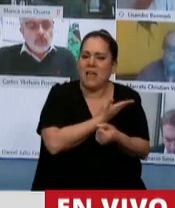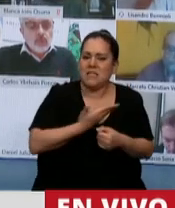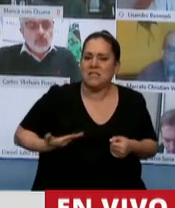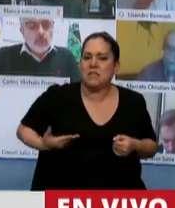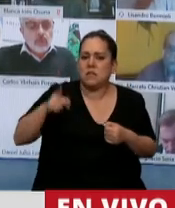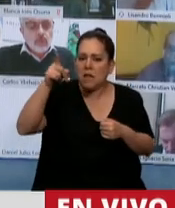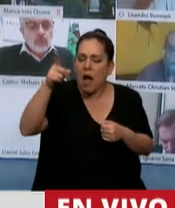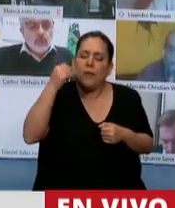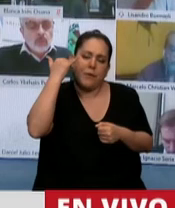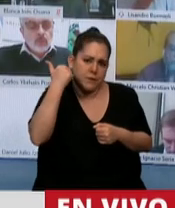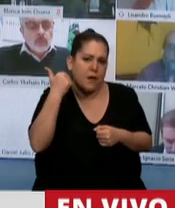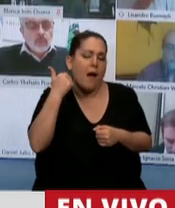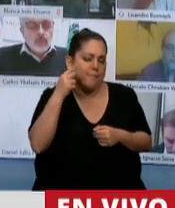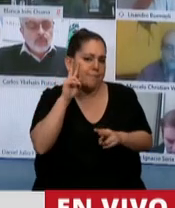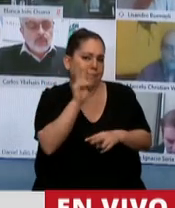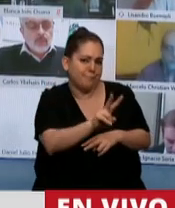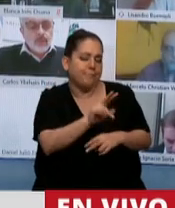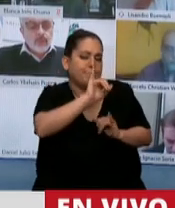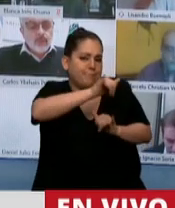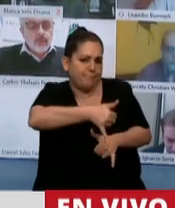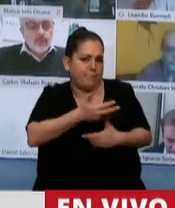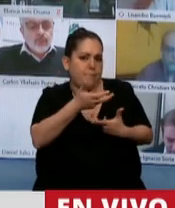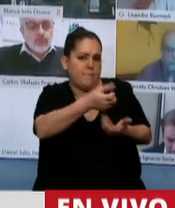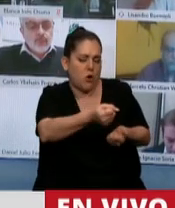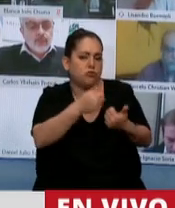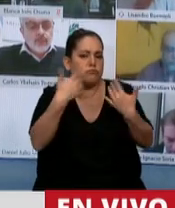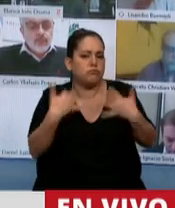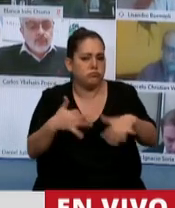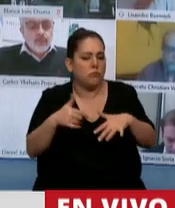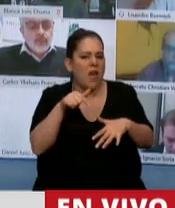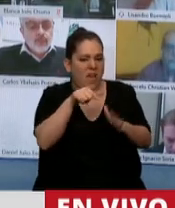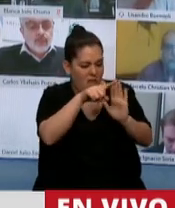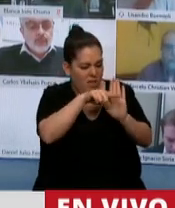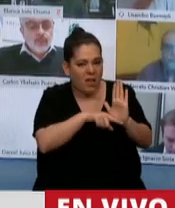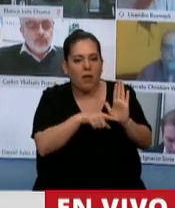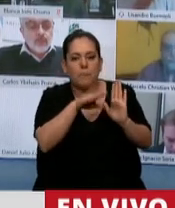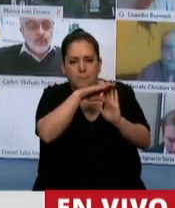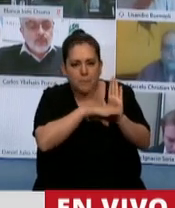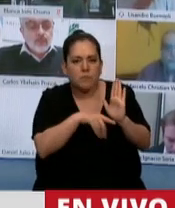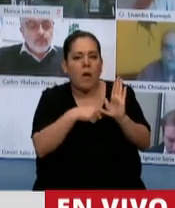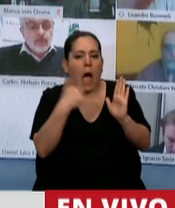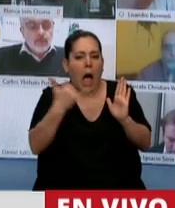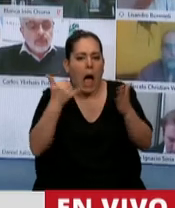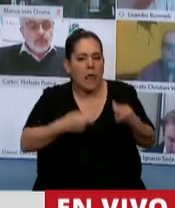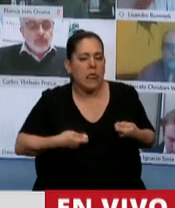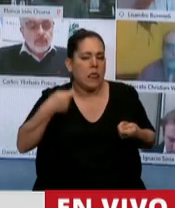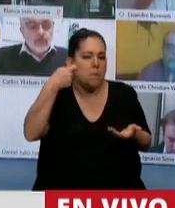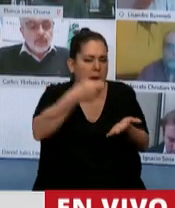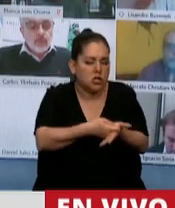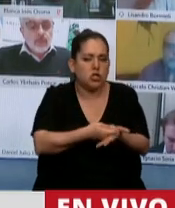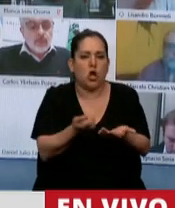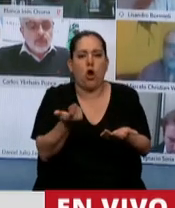realmente presente y aquí se está haciendo una gran inversión con una mirada integral, federal,